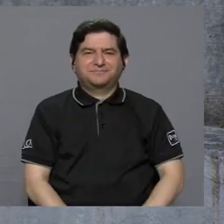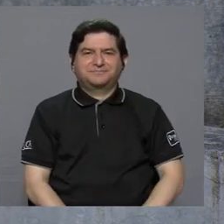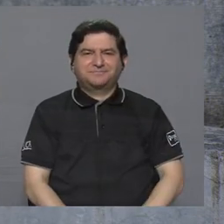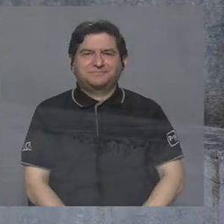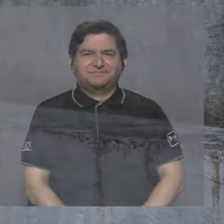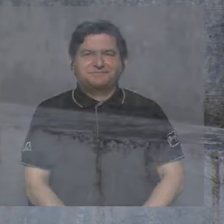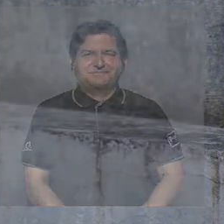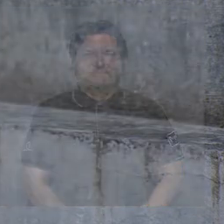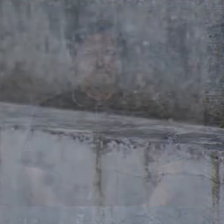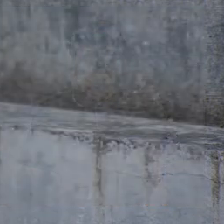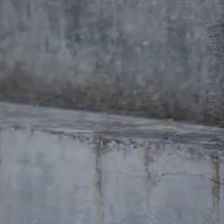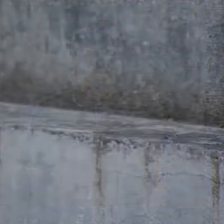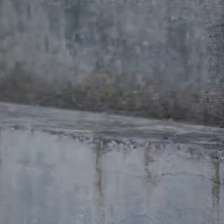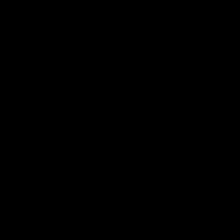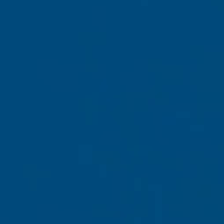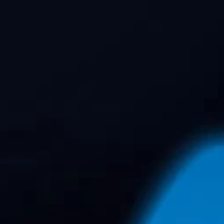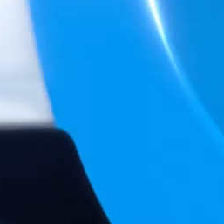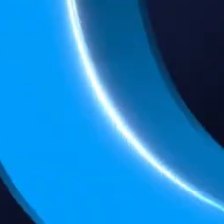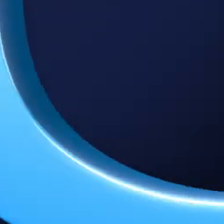gracias.